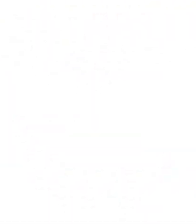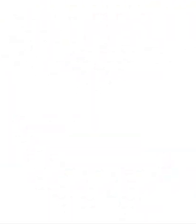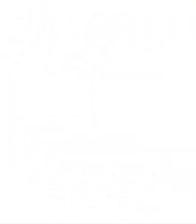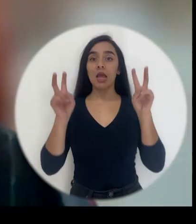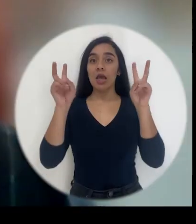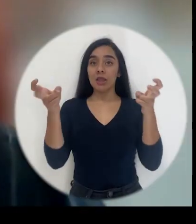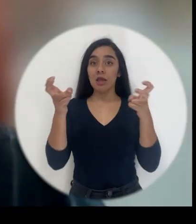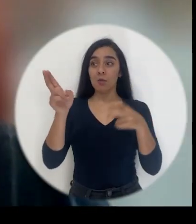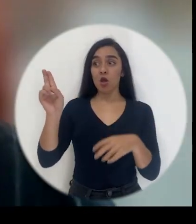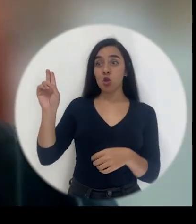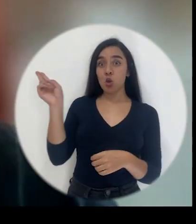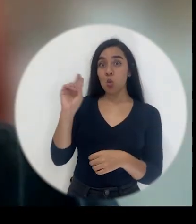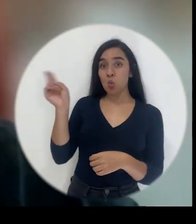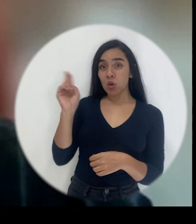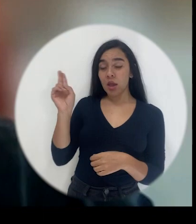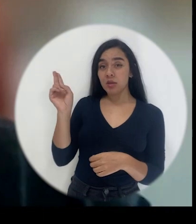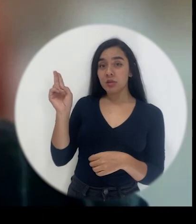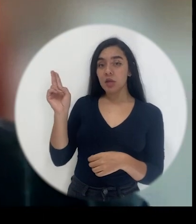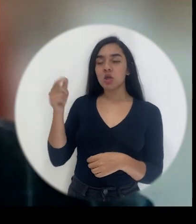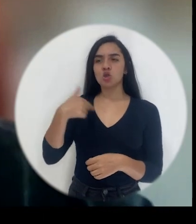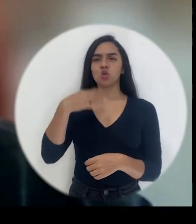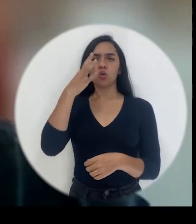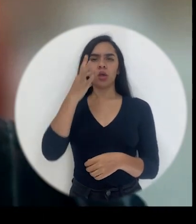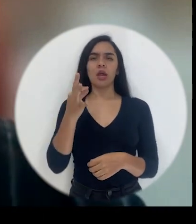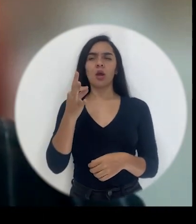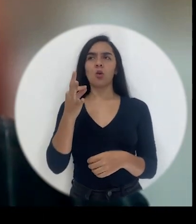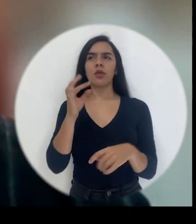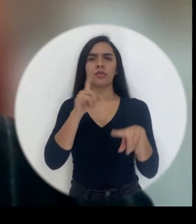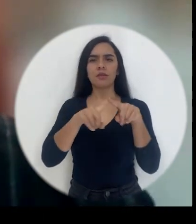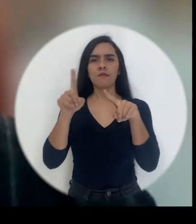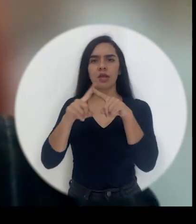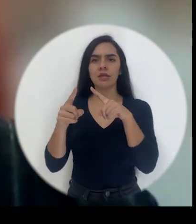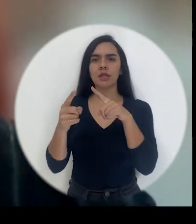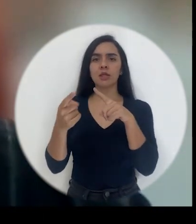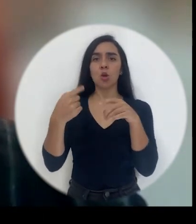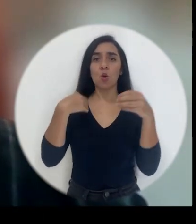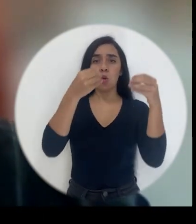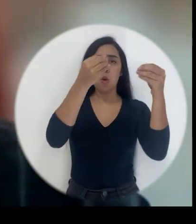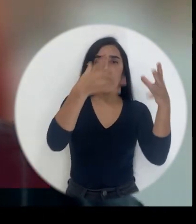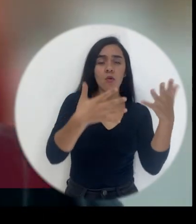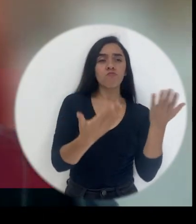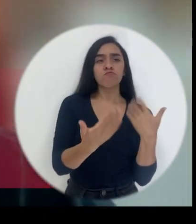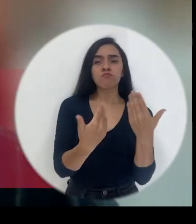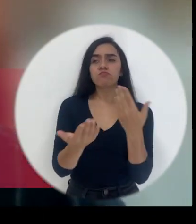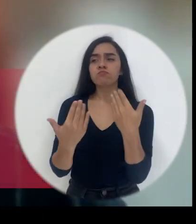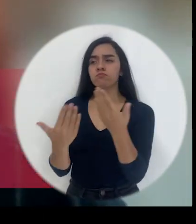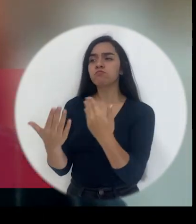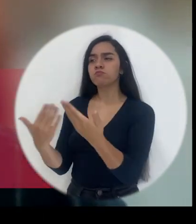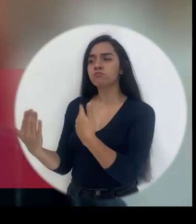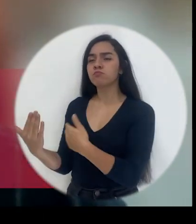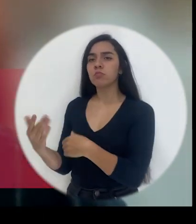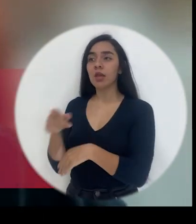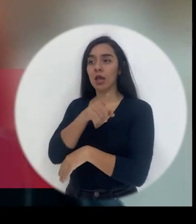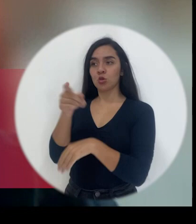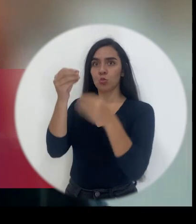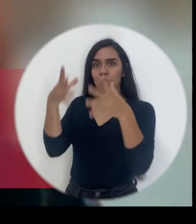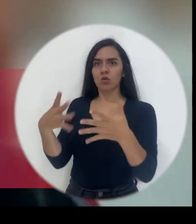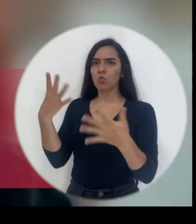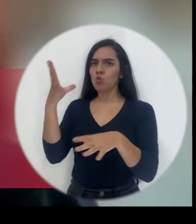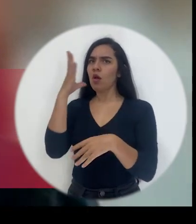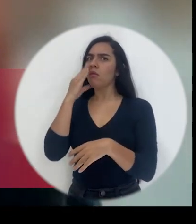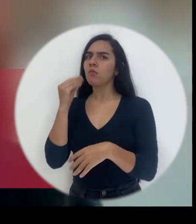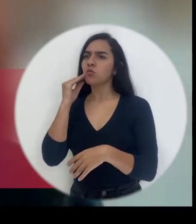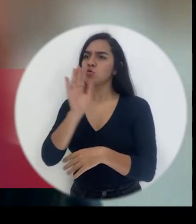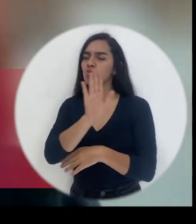En temas de urgencia y creo, de hecho, en conversaciones con profesores ya con bastante experiencia